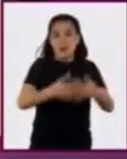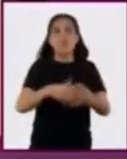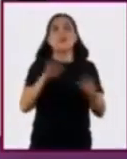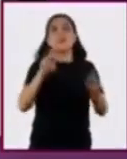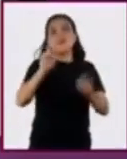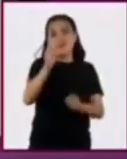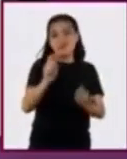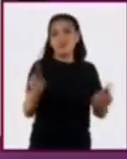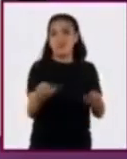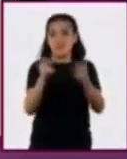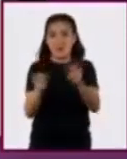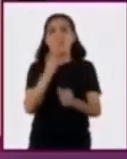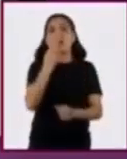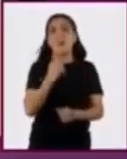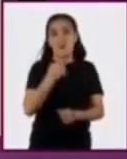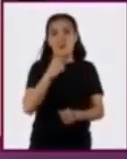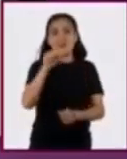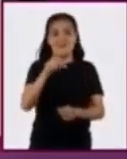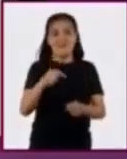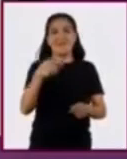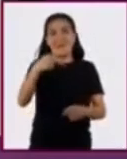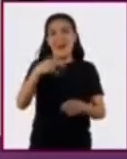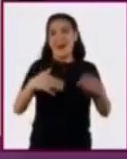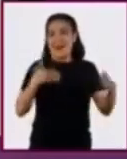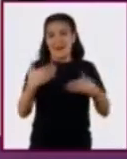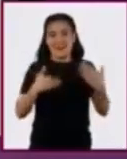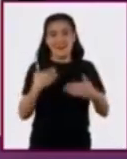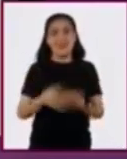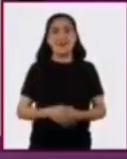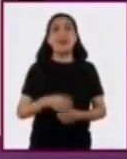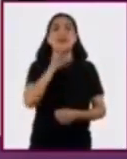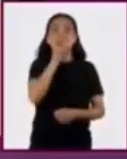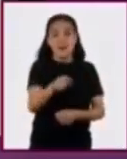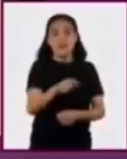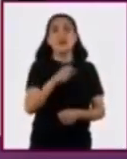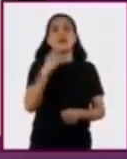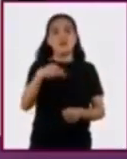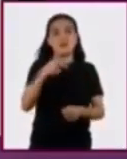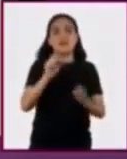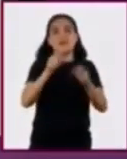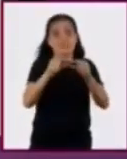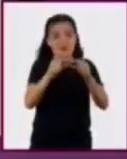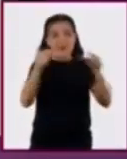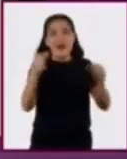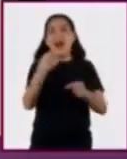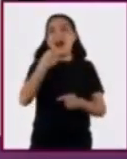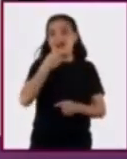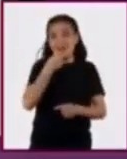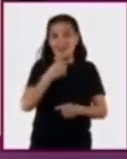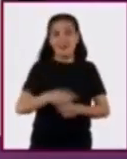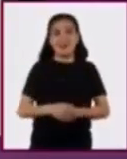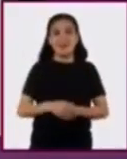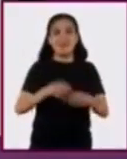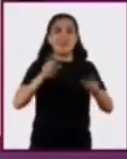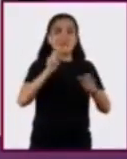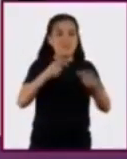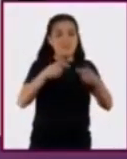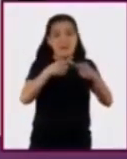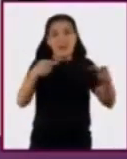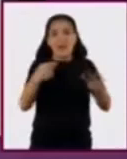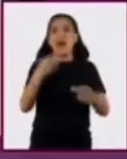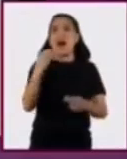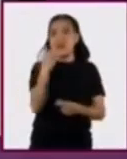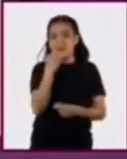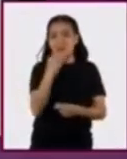comercializan el dulce de la alegría. También producen churritos, barras de sabores,